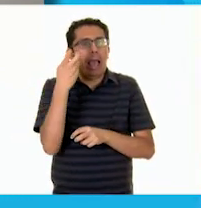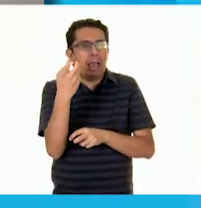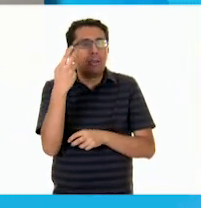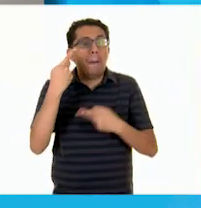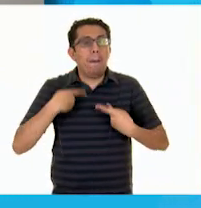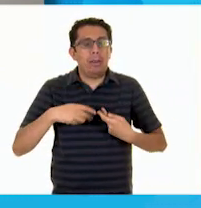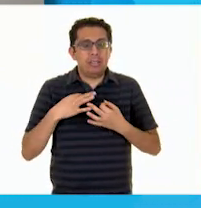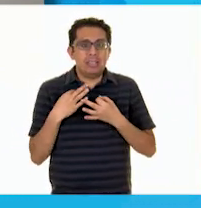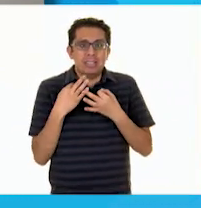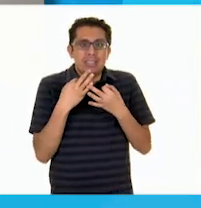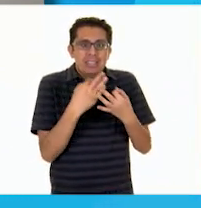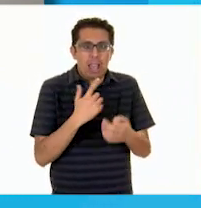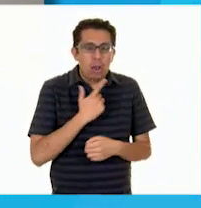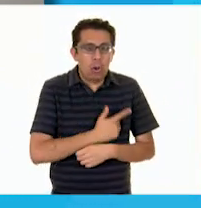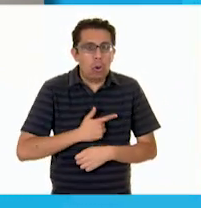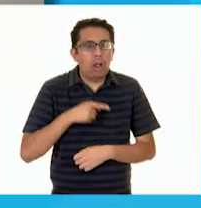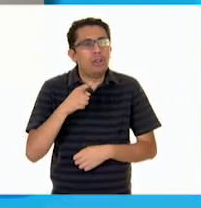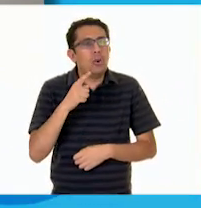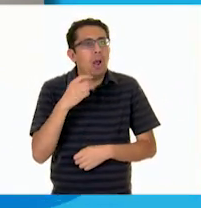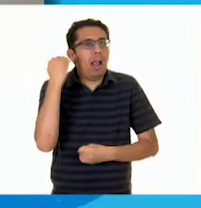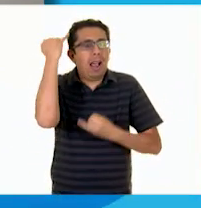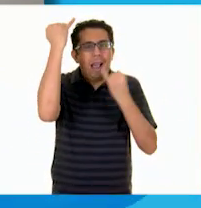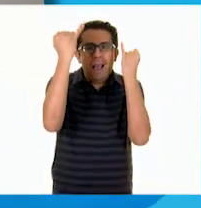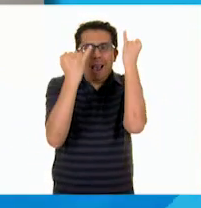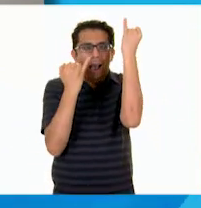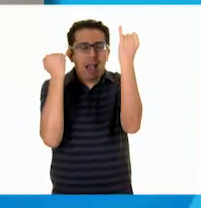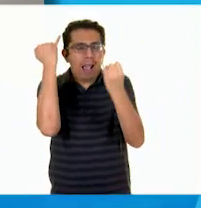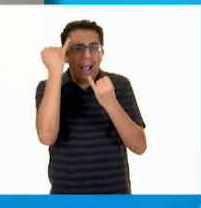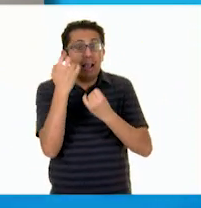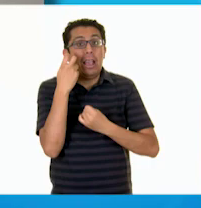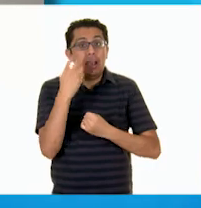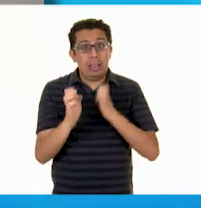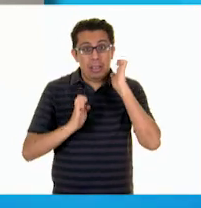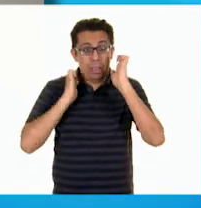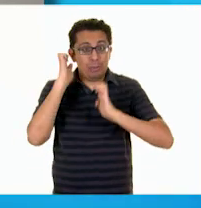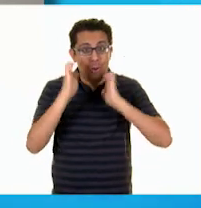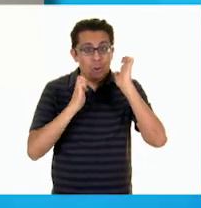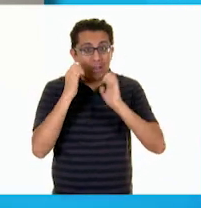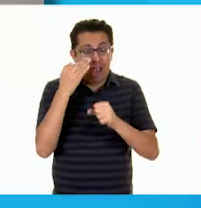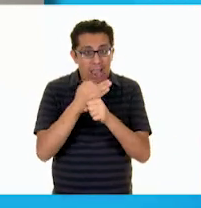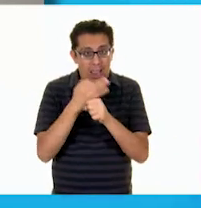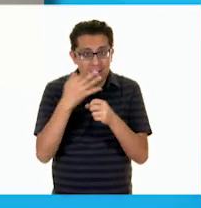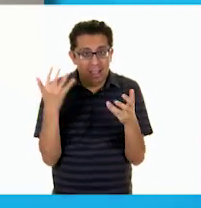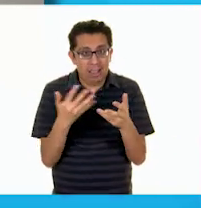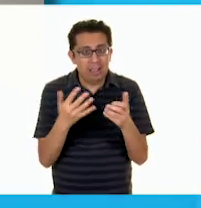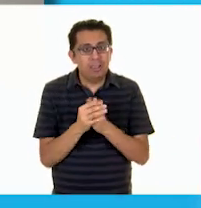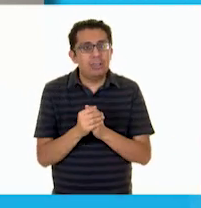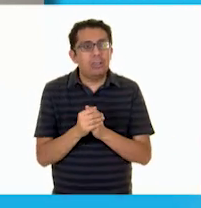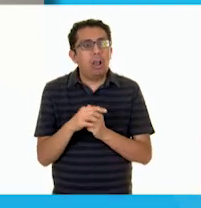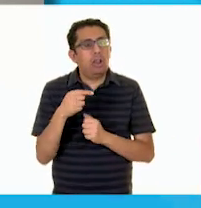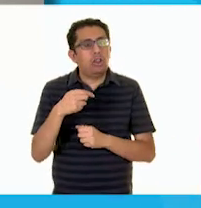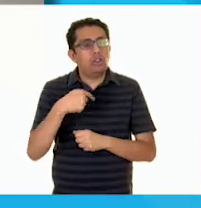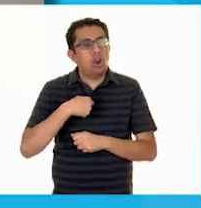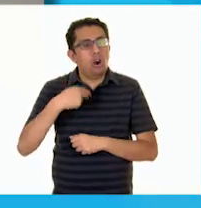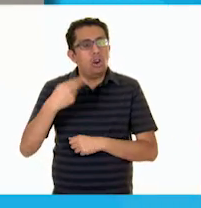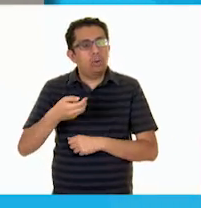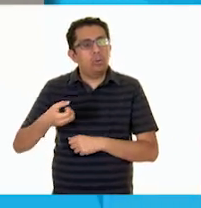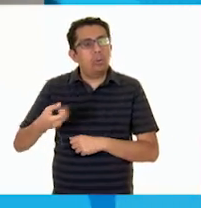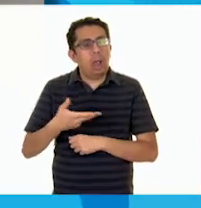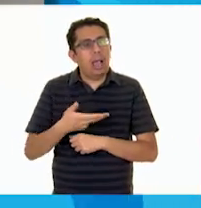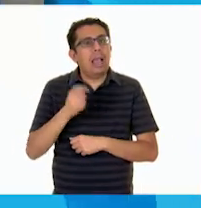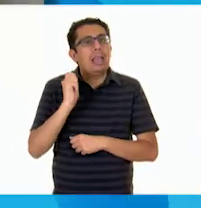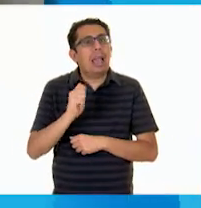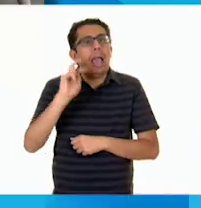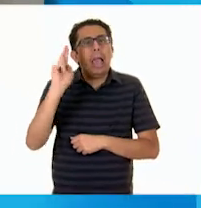así que busca algo que sea creativo. En el caso de esta exposición que estamos montando en casa, la hemos llamado Recuerdos